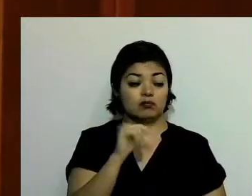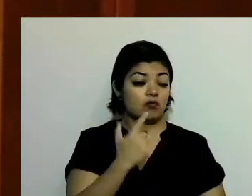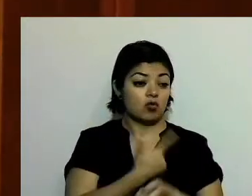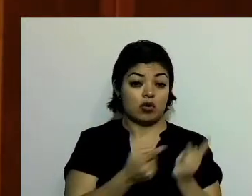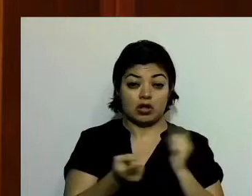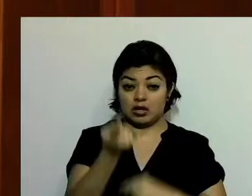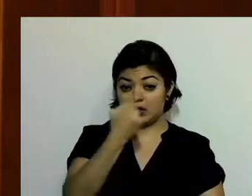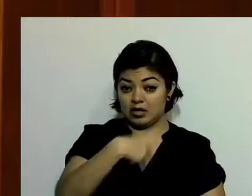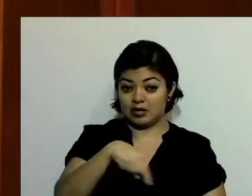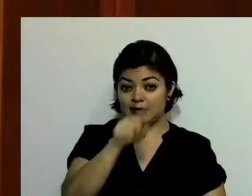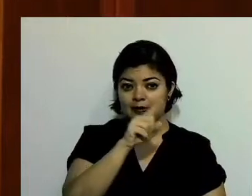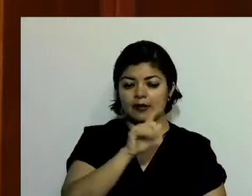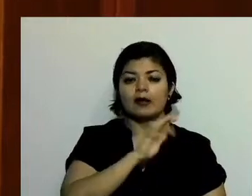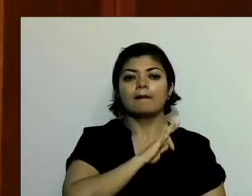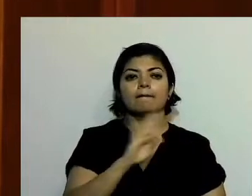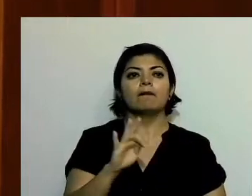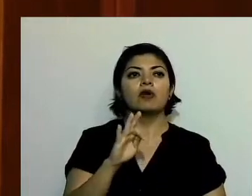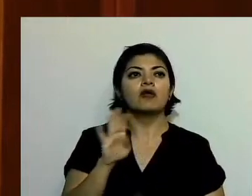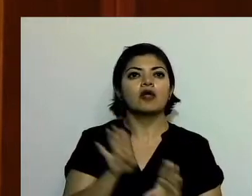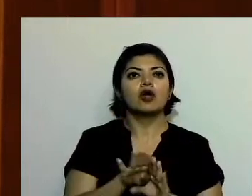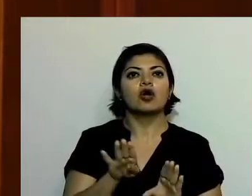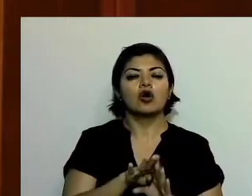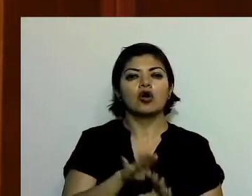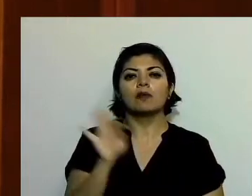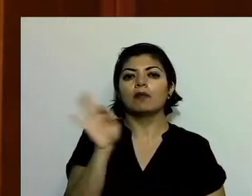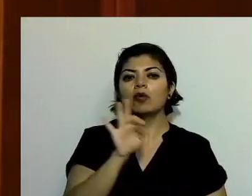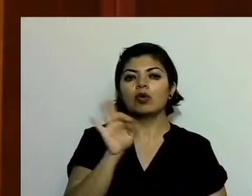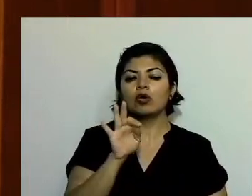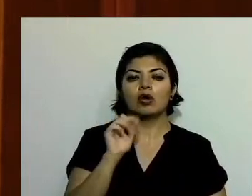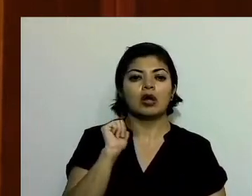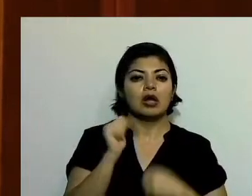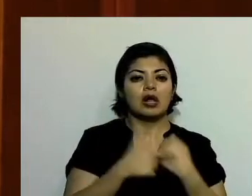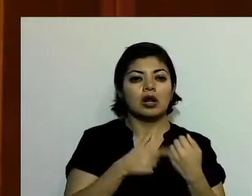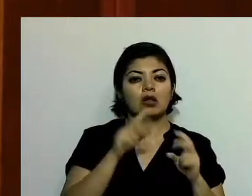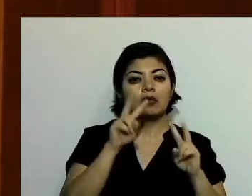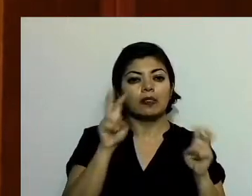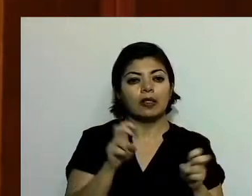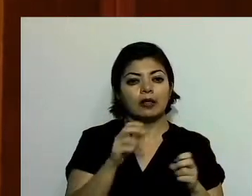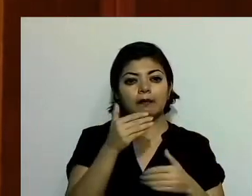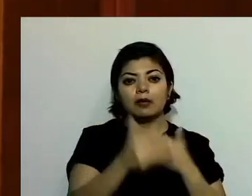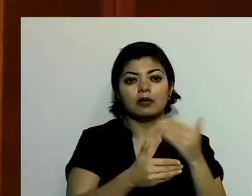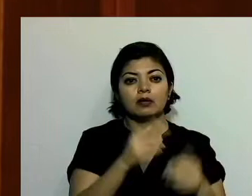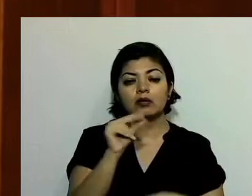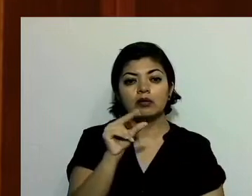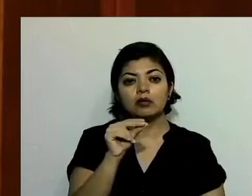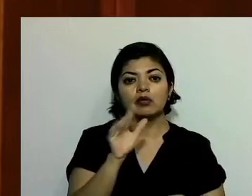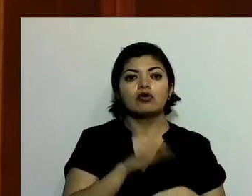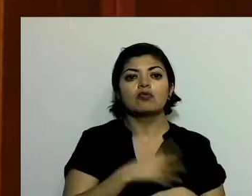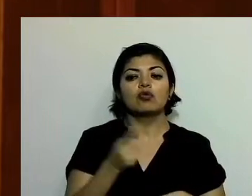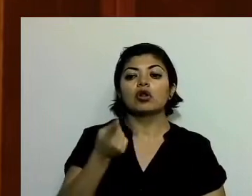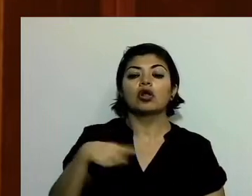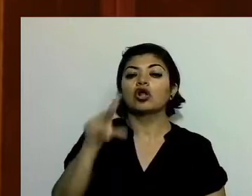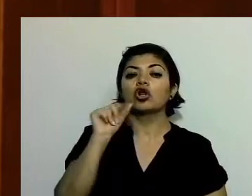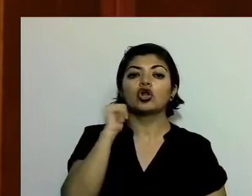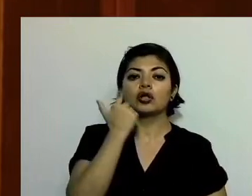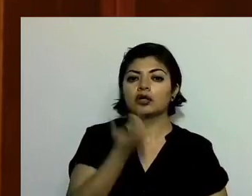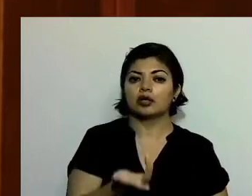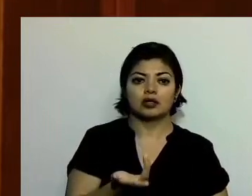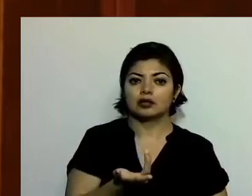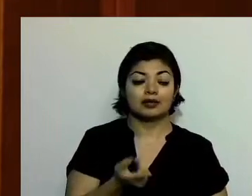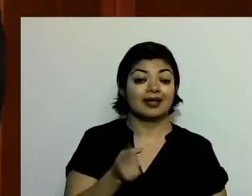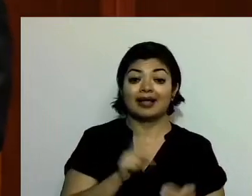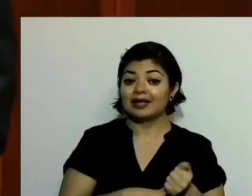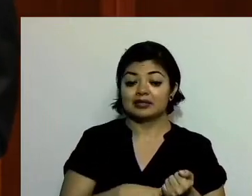pudiera plantear que si algunos temas no han avanzado es porque alguien no lo ha querido, es porque las